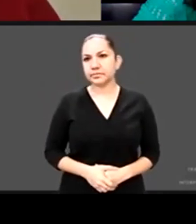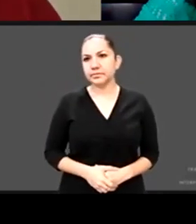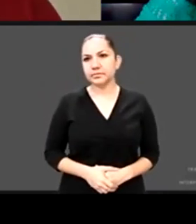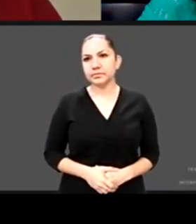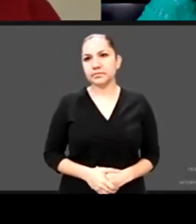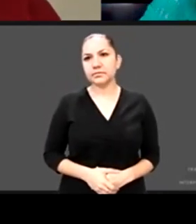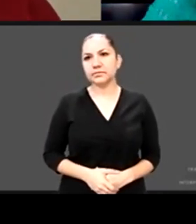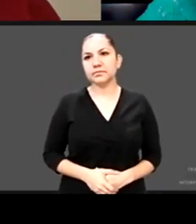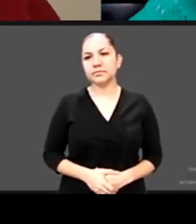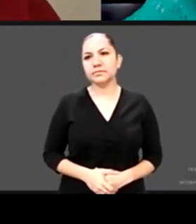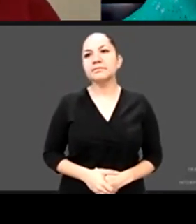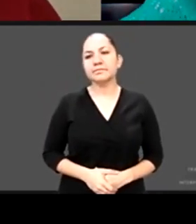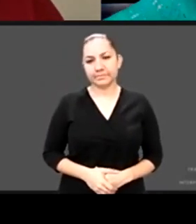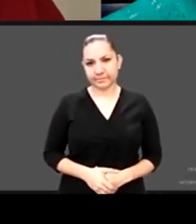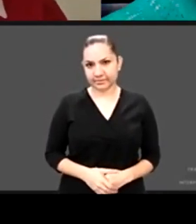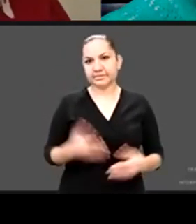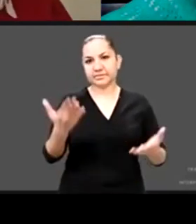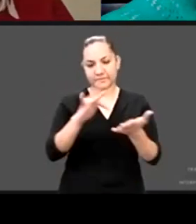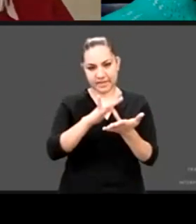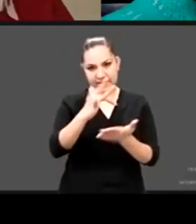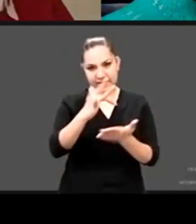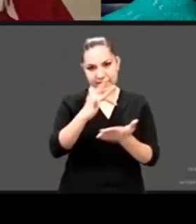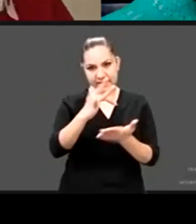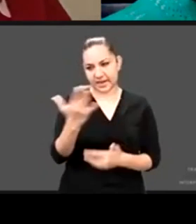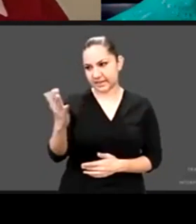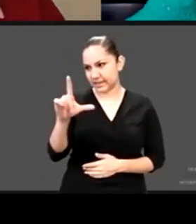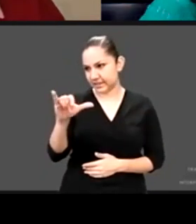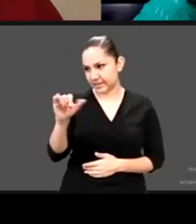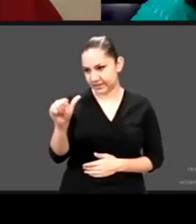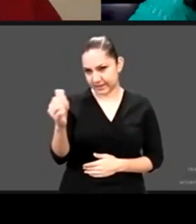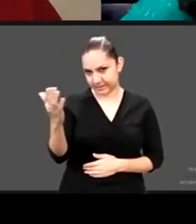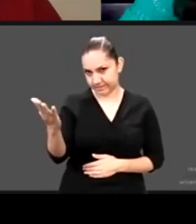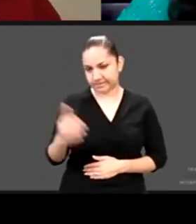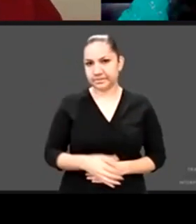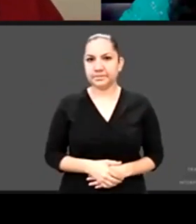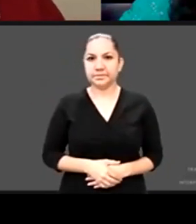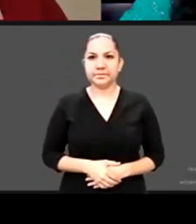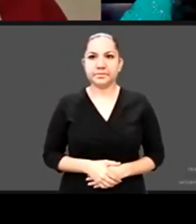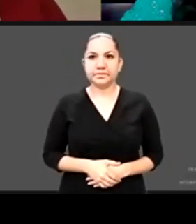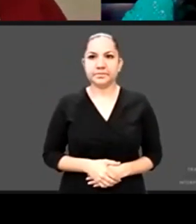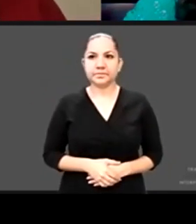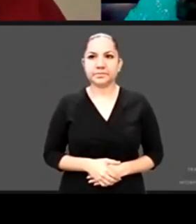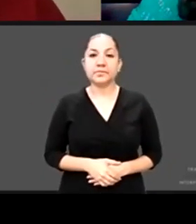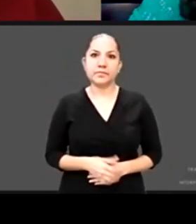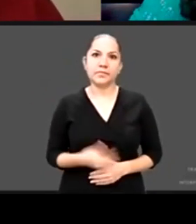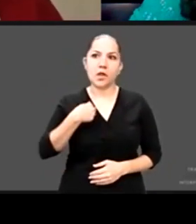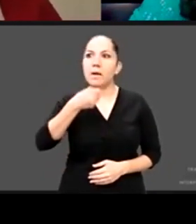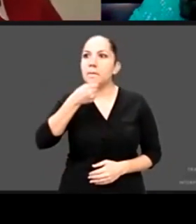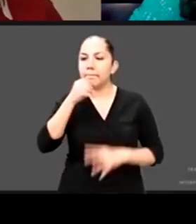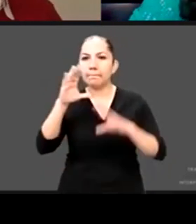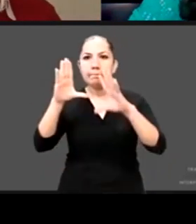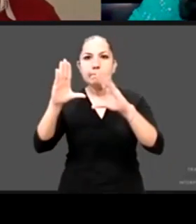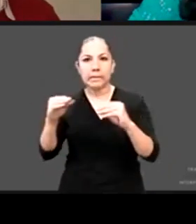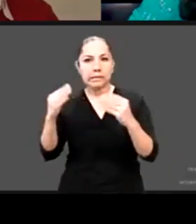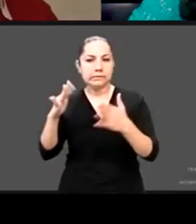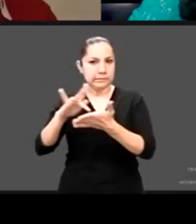muchas gracias Elisa y también por avisarme le pasamos la palabra a Malin